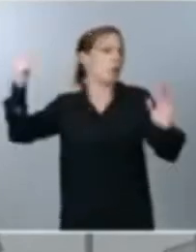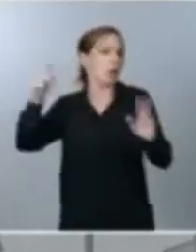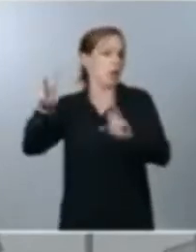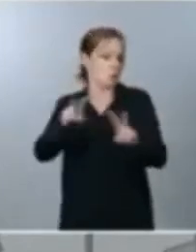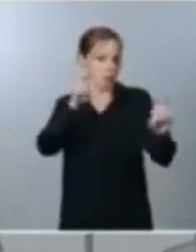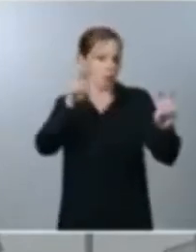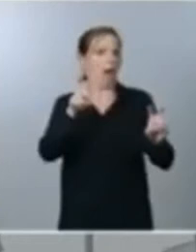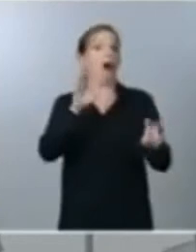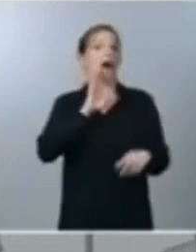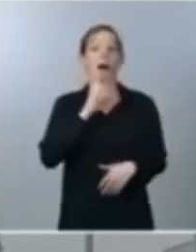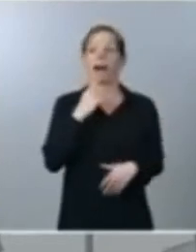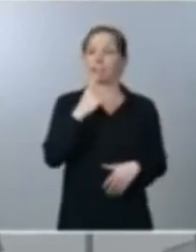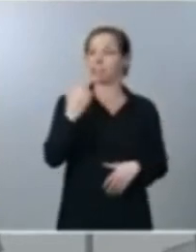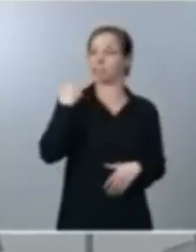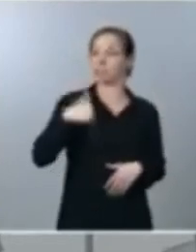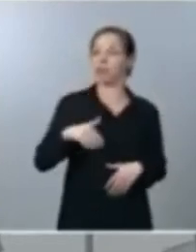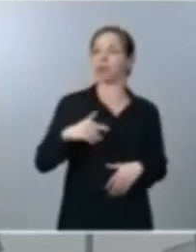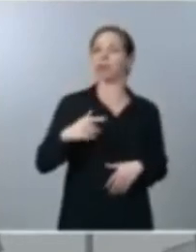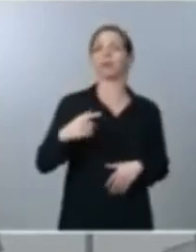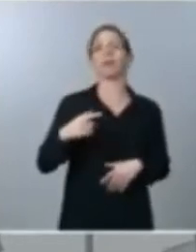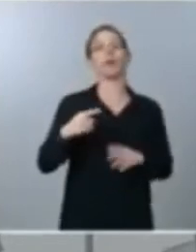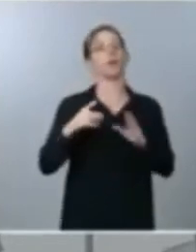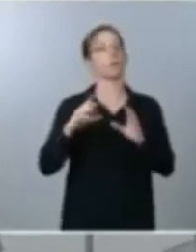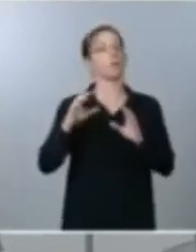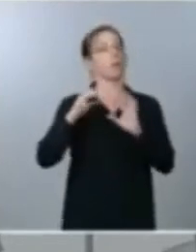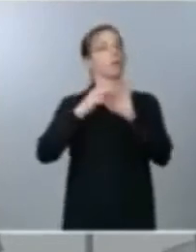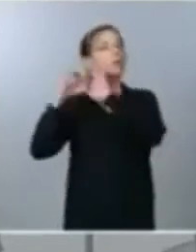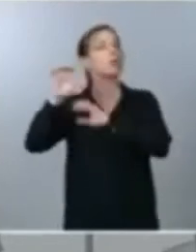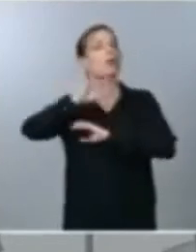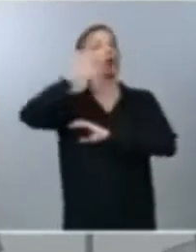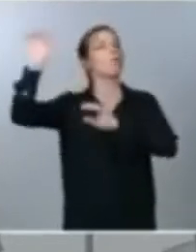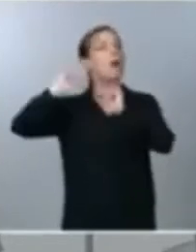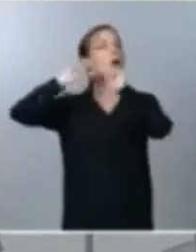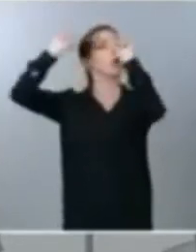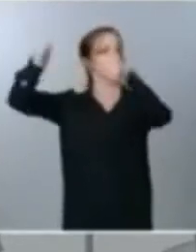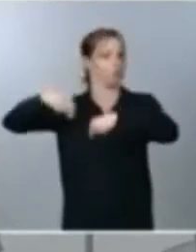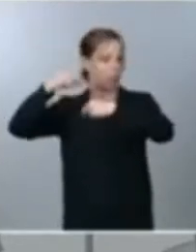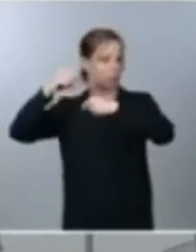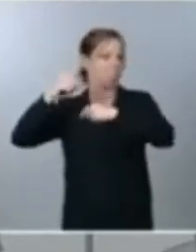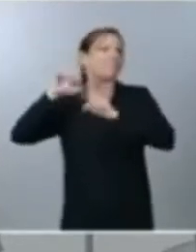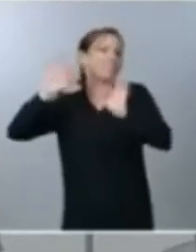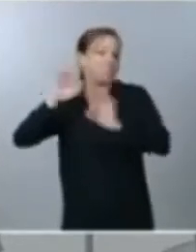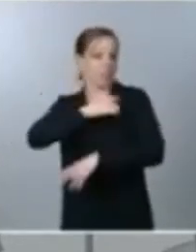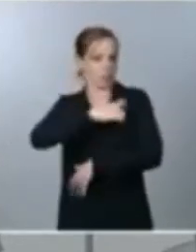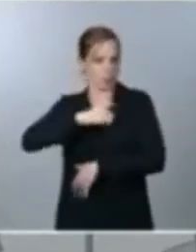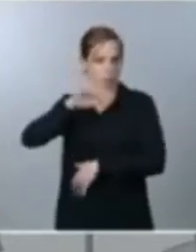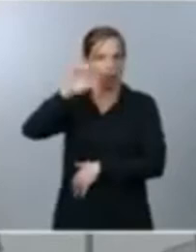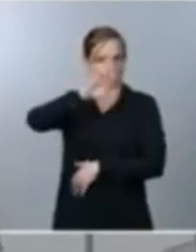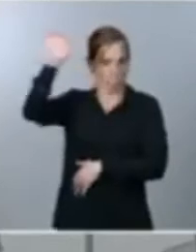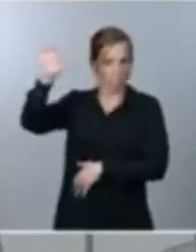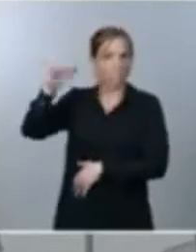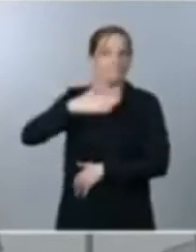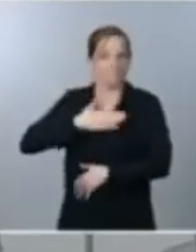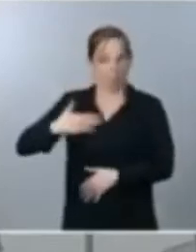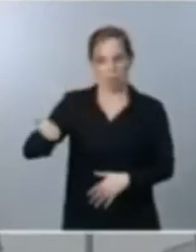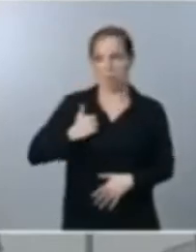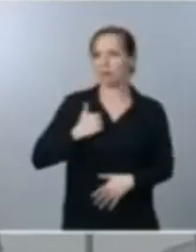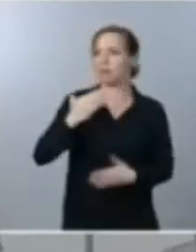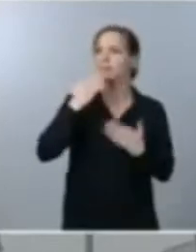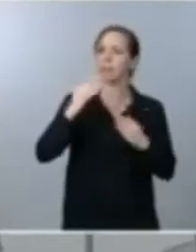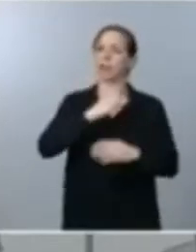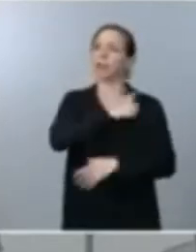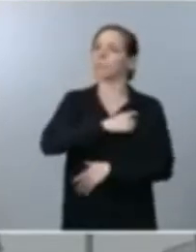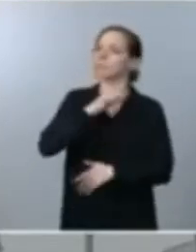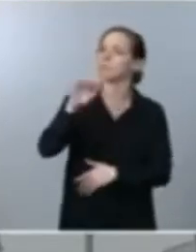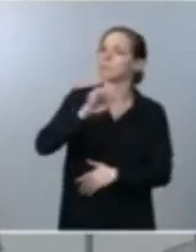contrato que se firma a nivel comunitario es decir es la Unión Europea en este caso la Comisión Europea a la cual quiero además agradecer el trabajo que está haciendo de